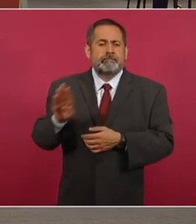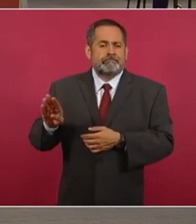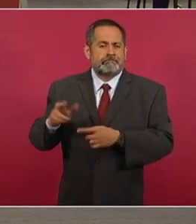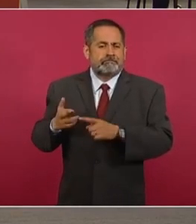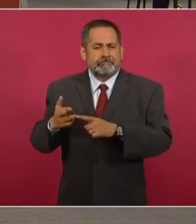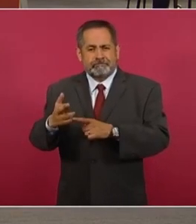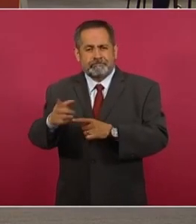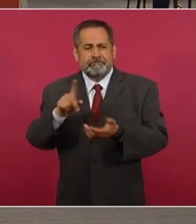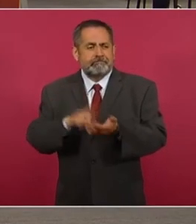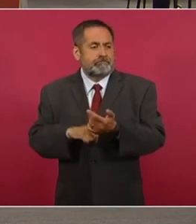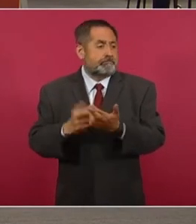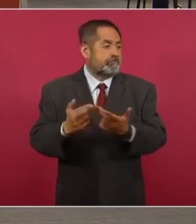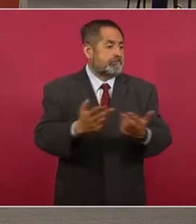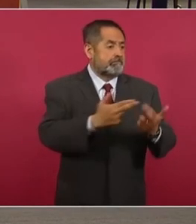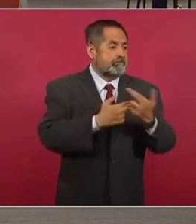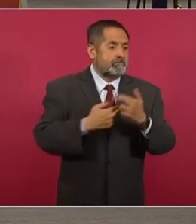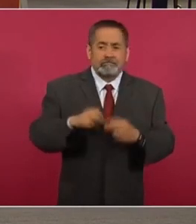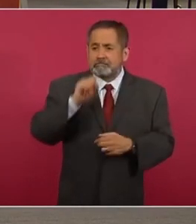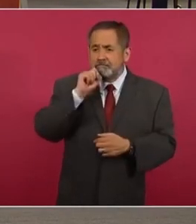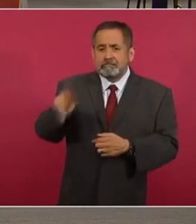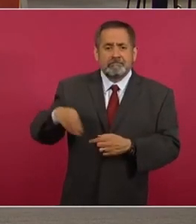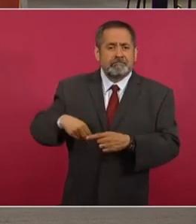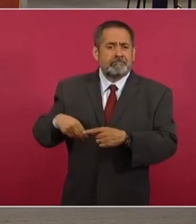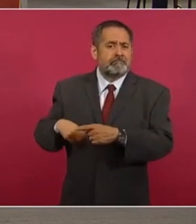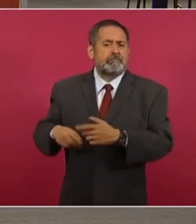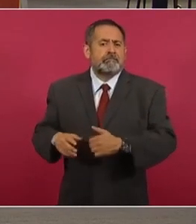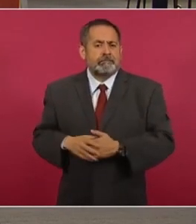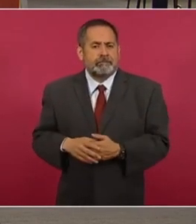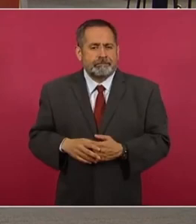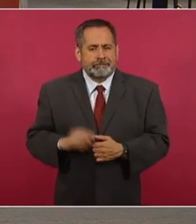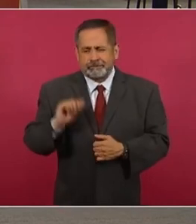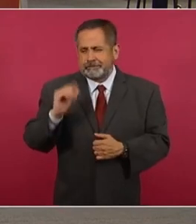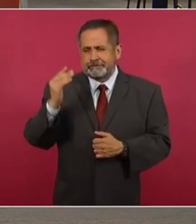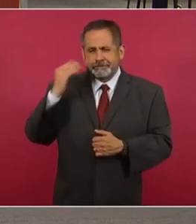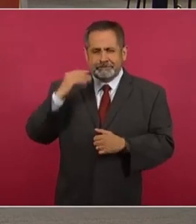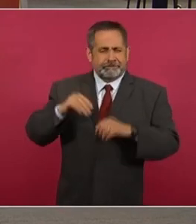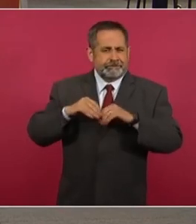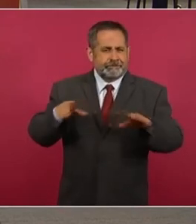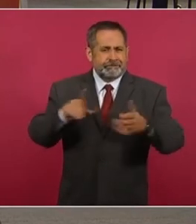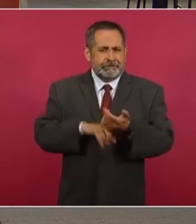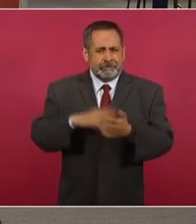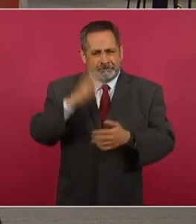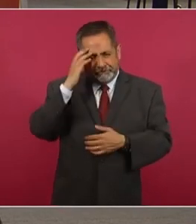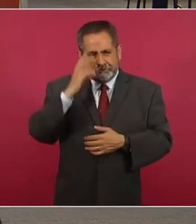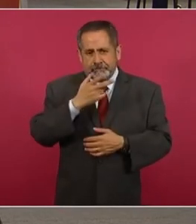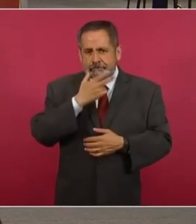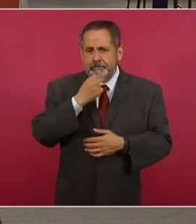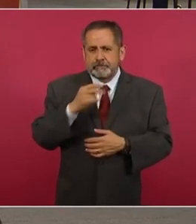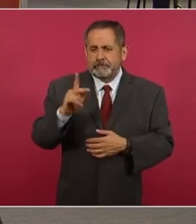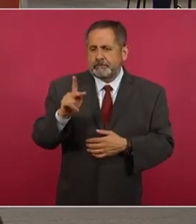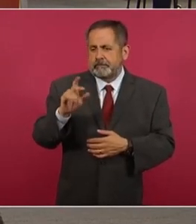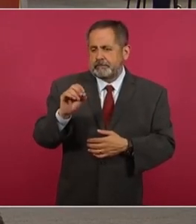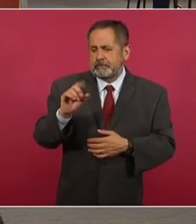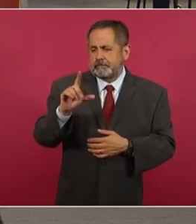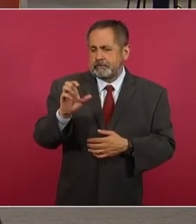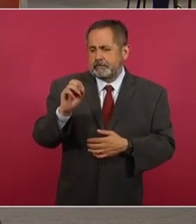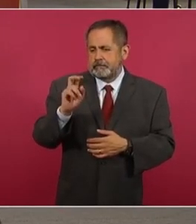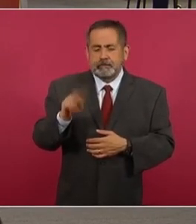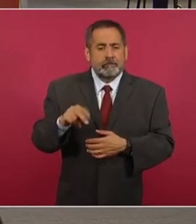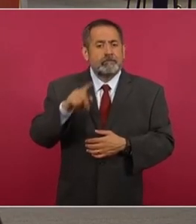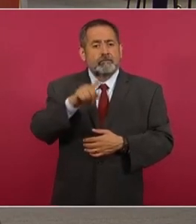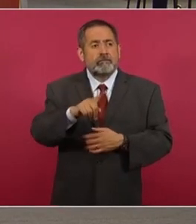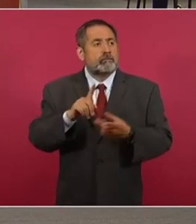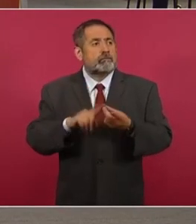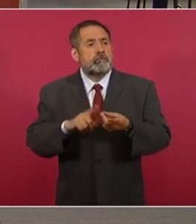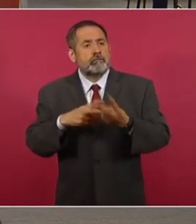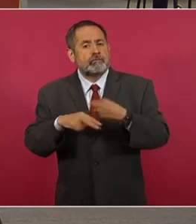cómplice de daño ambiental. Aquí vemos el reciente reportaje de Polemón sobre el origen sombrío del departamento de Carlos